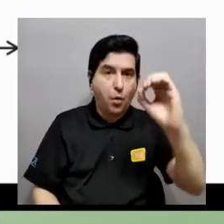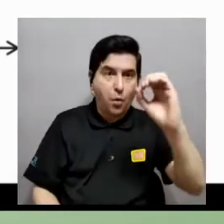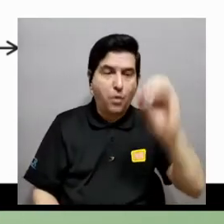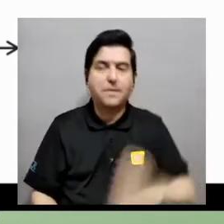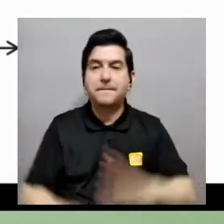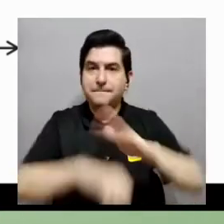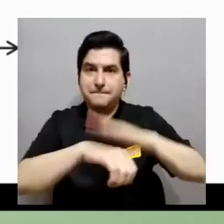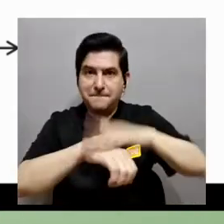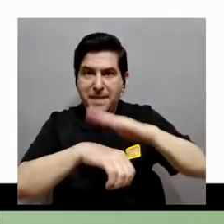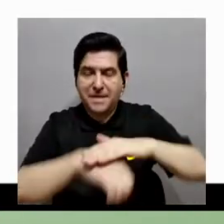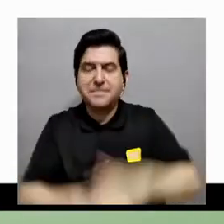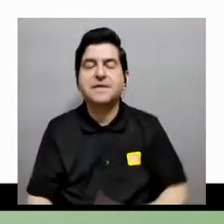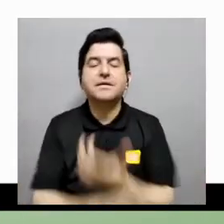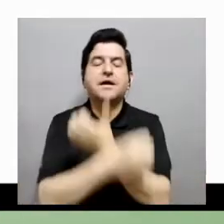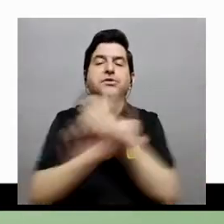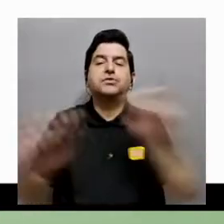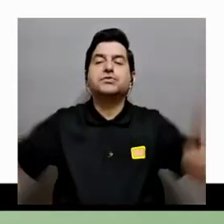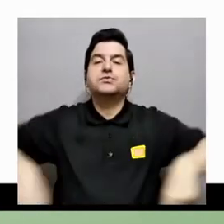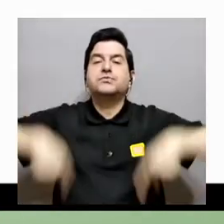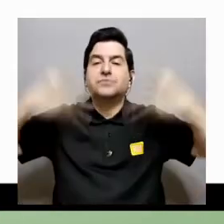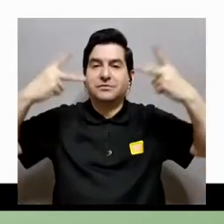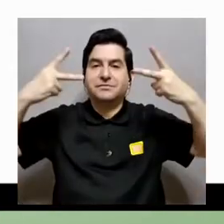es el que les permite sobrevivir.